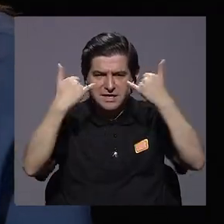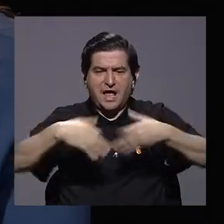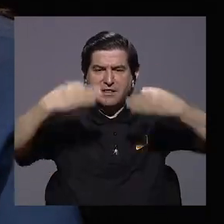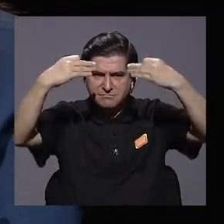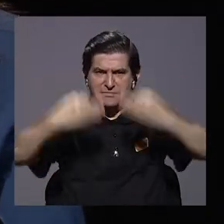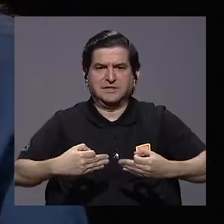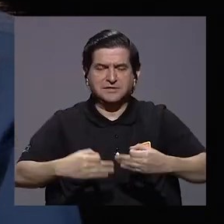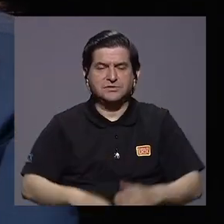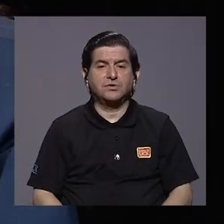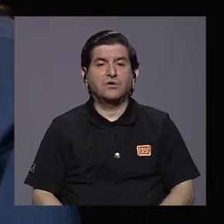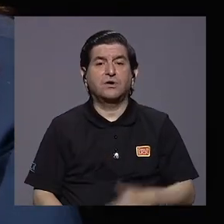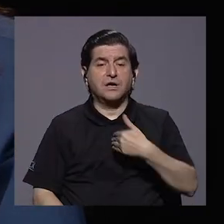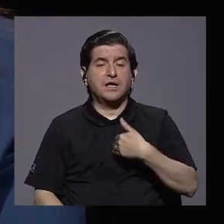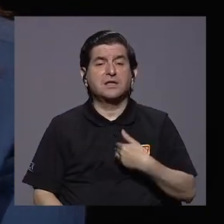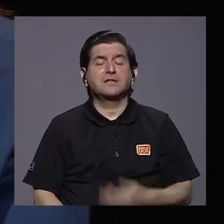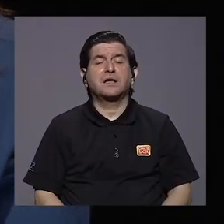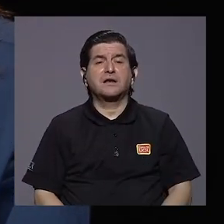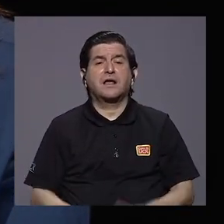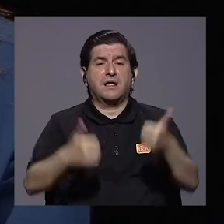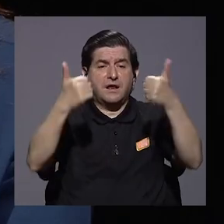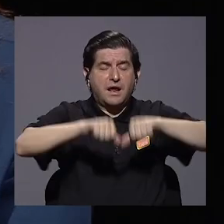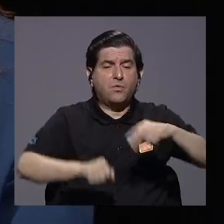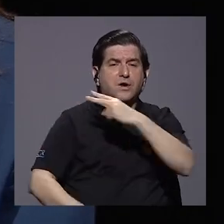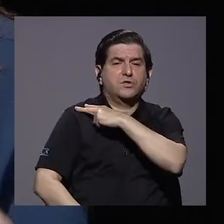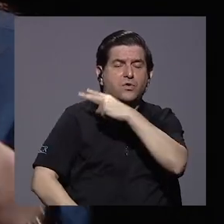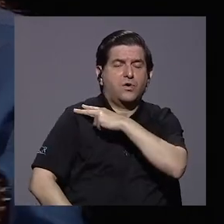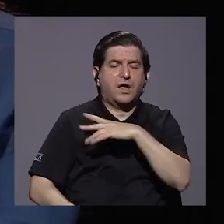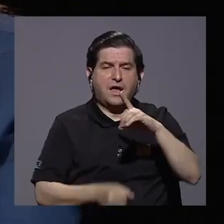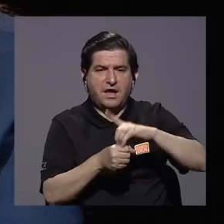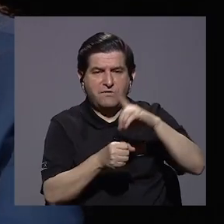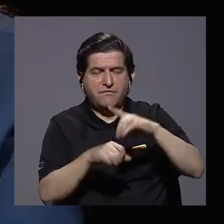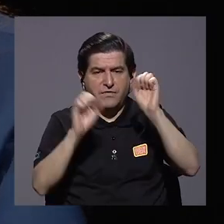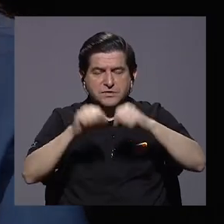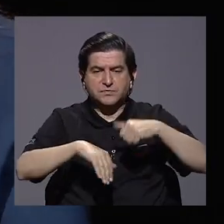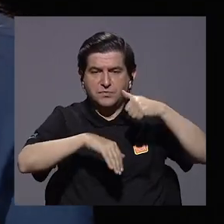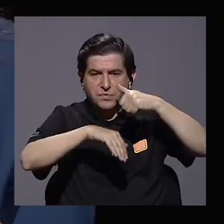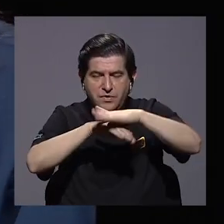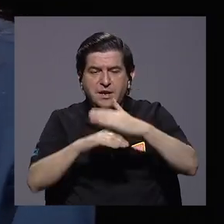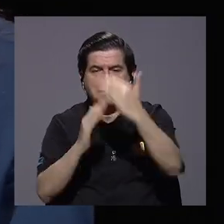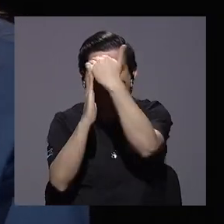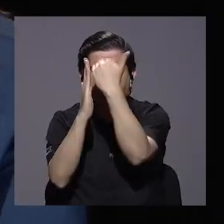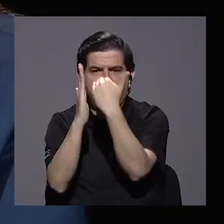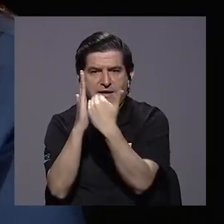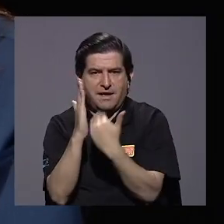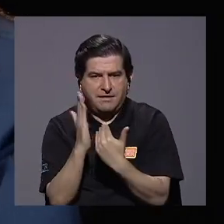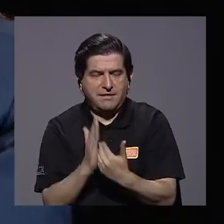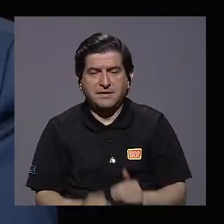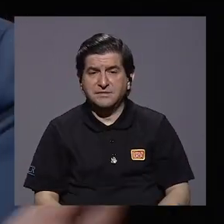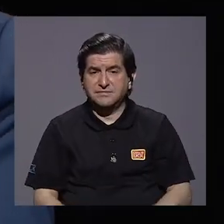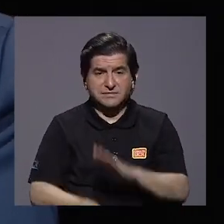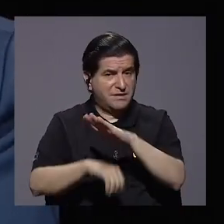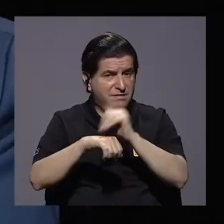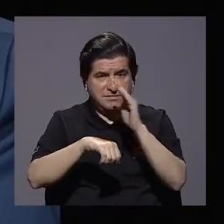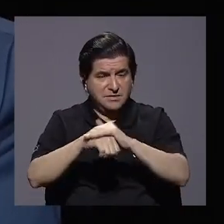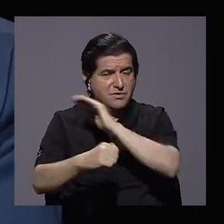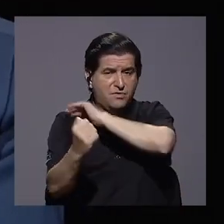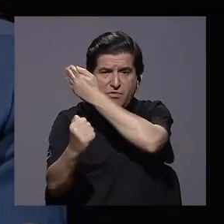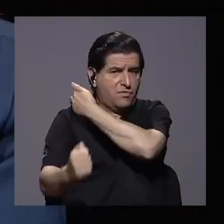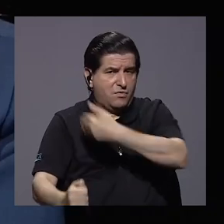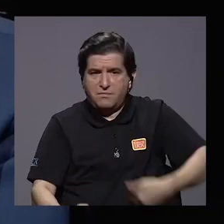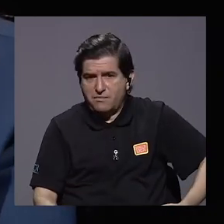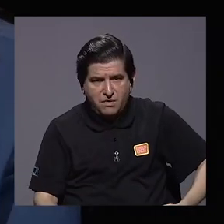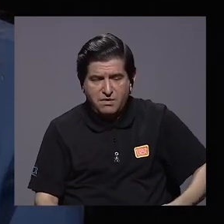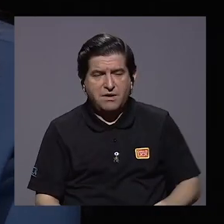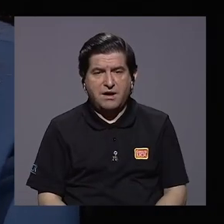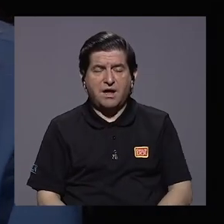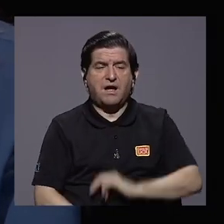y poder lograr el acuerdo en jefes de fracción de que me lo pongan en el orden del día, porque si no está convocado por el Ejecutivo,